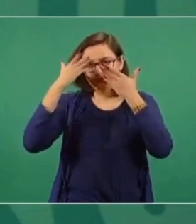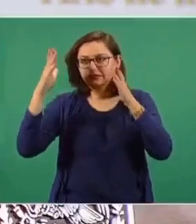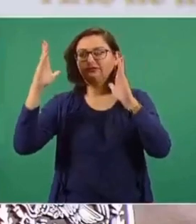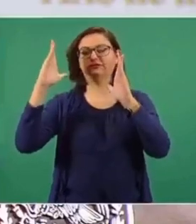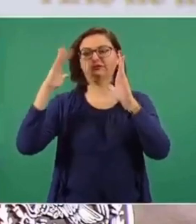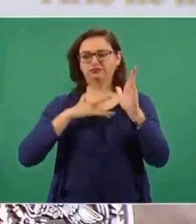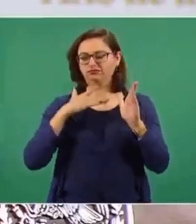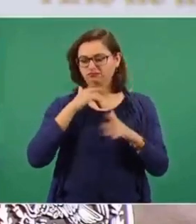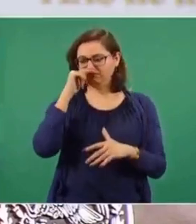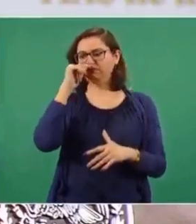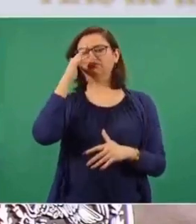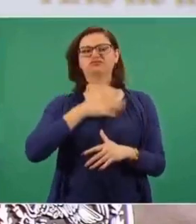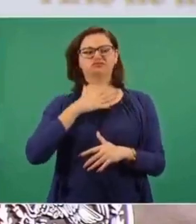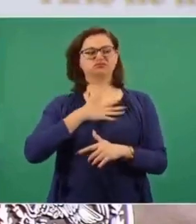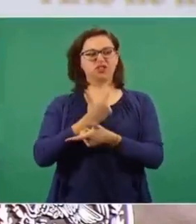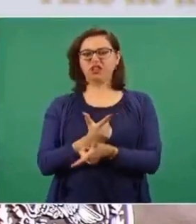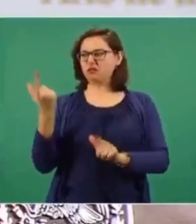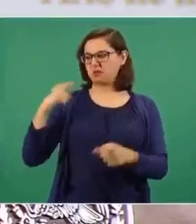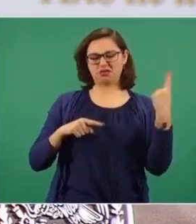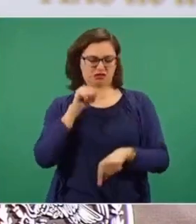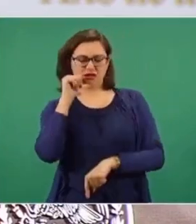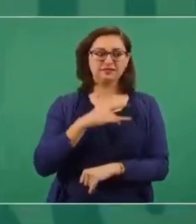la arrogancia de sentirse libres.